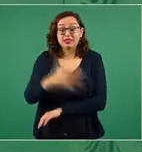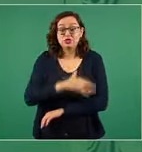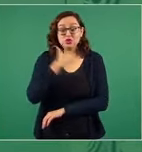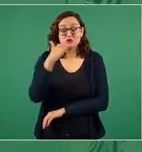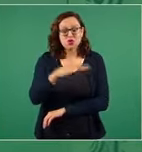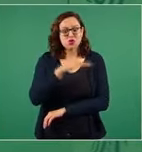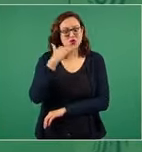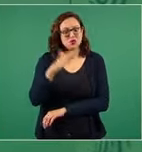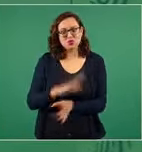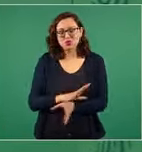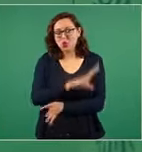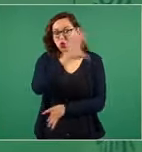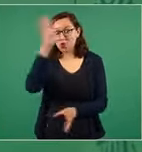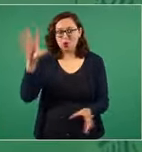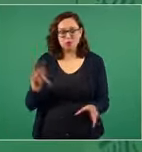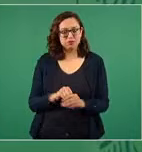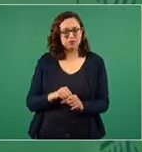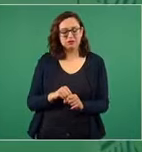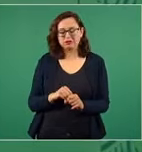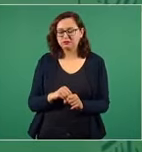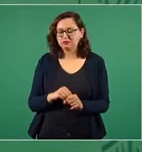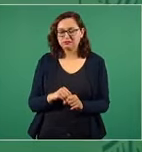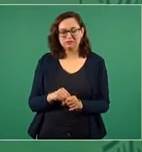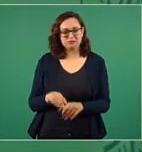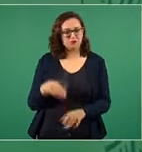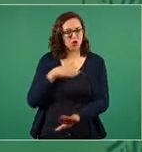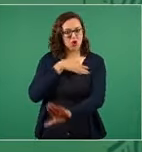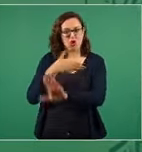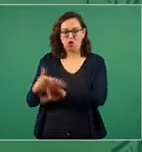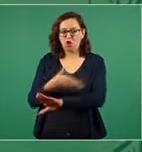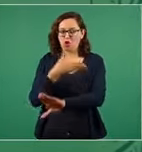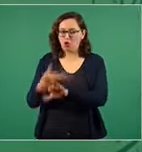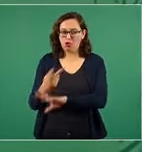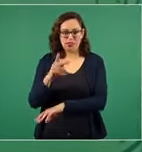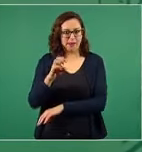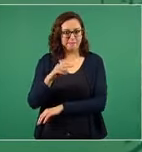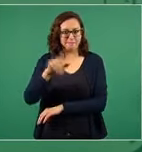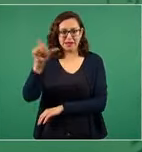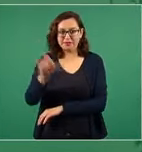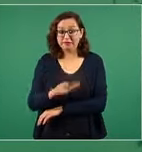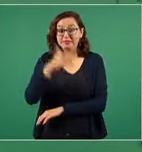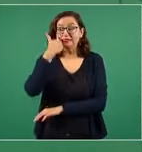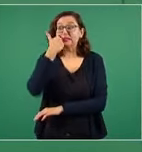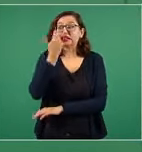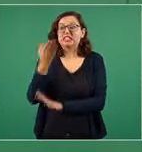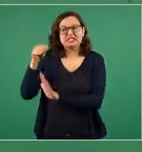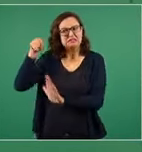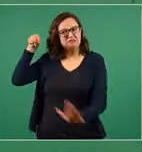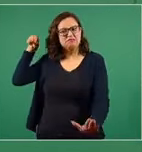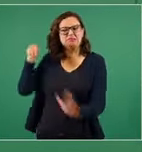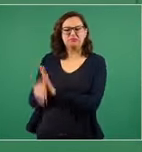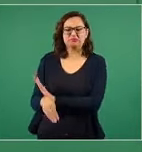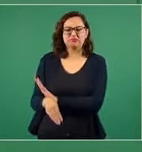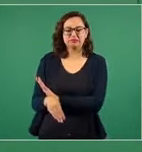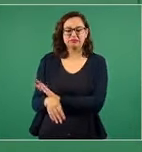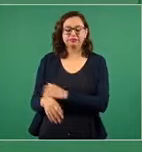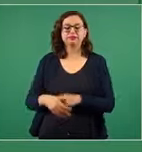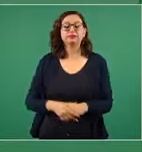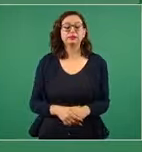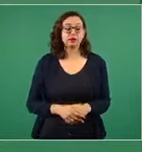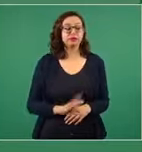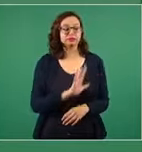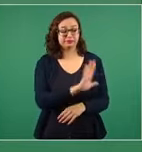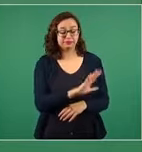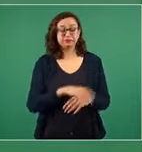querían destruir por completo a Pemex ¿por qué se obtiene 51